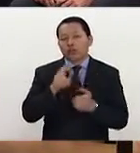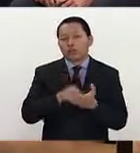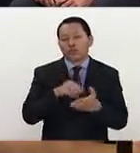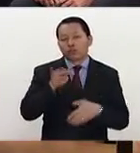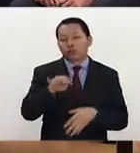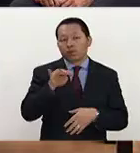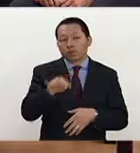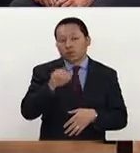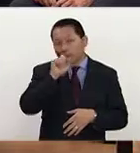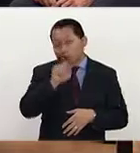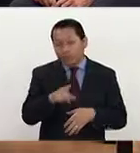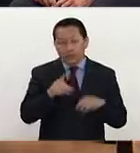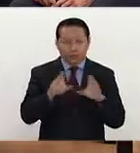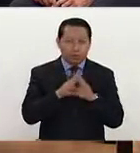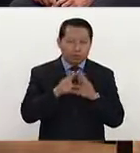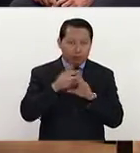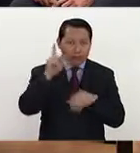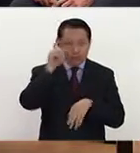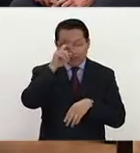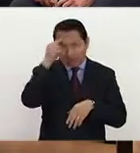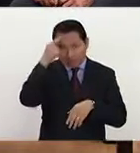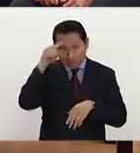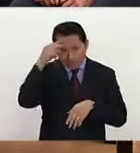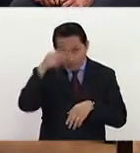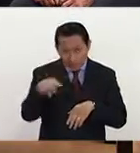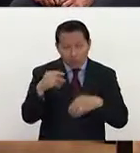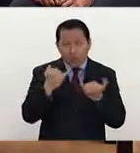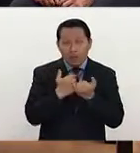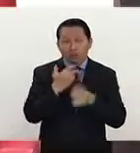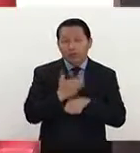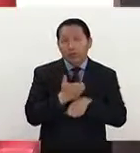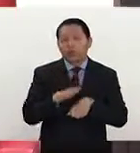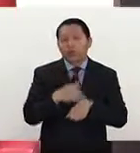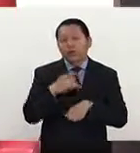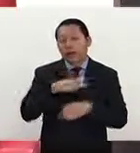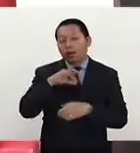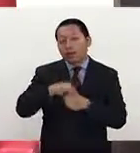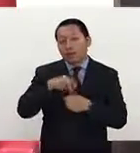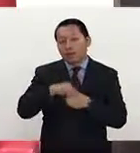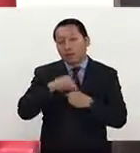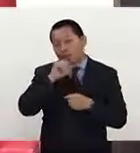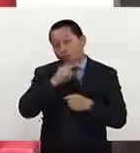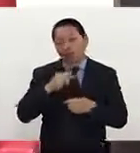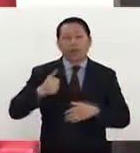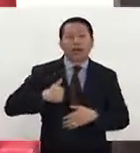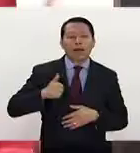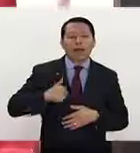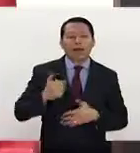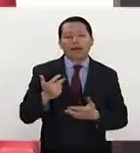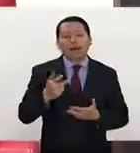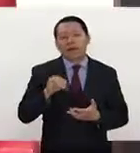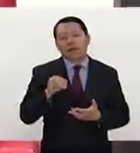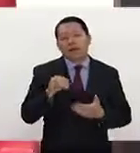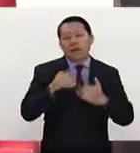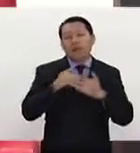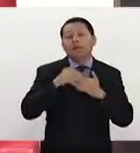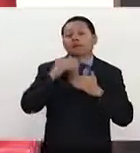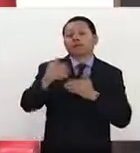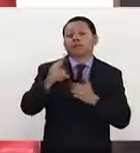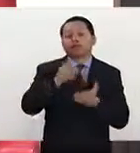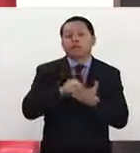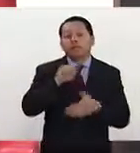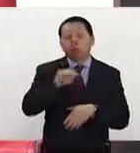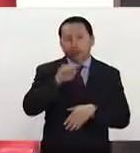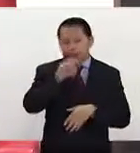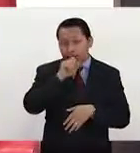Es una situación muy comprometedora tanto para México y para Estados Unidos por la situación electoral. Canadá, pues en realidad, si se extendiera también a 2019,